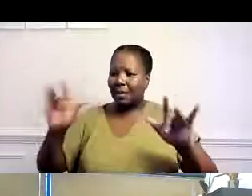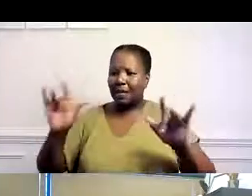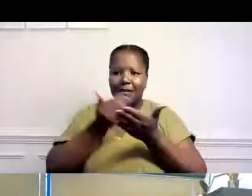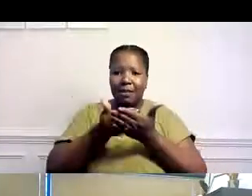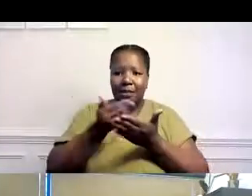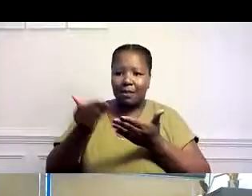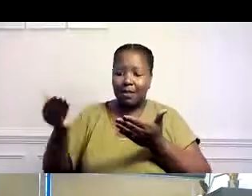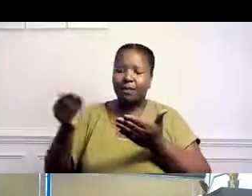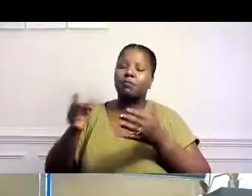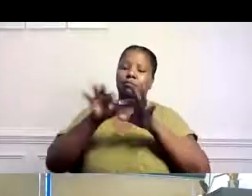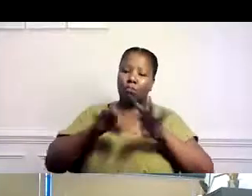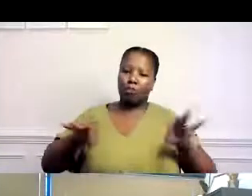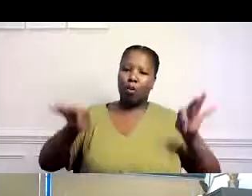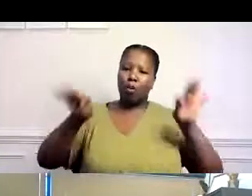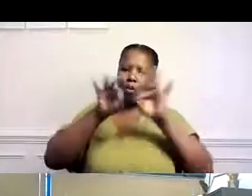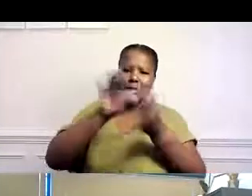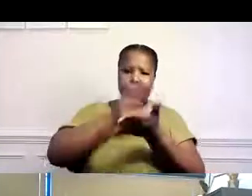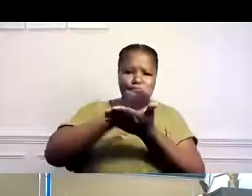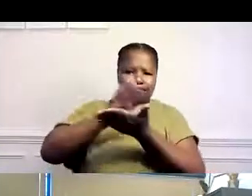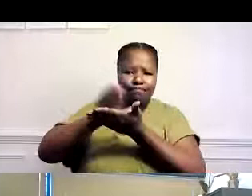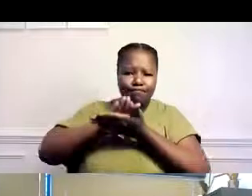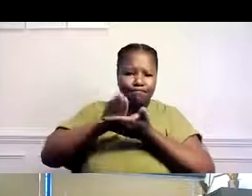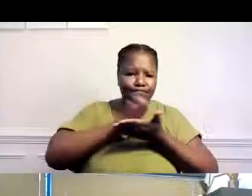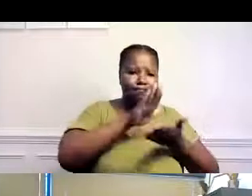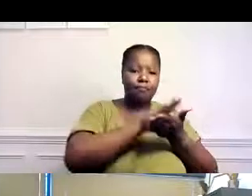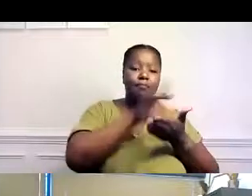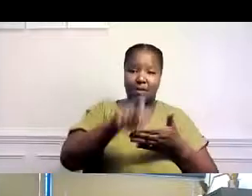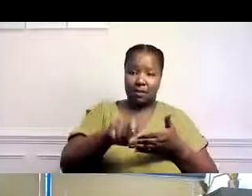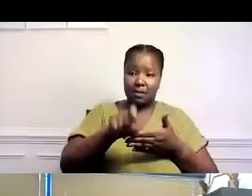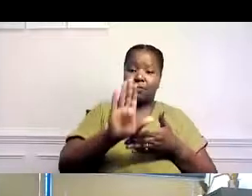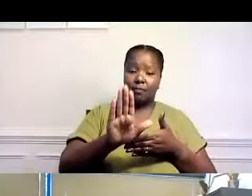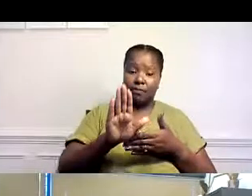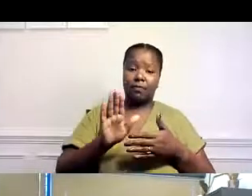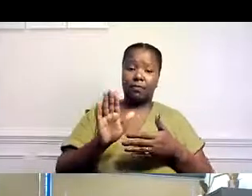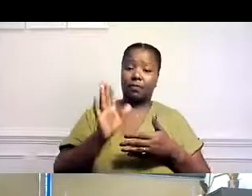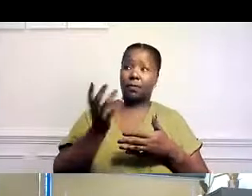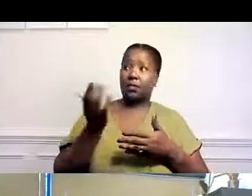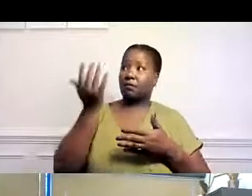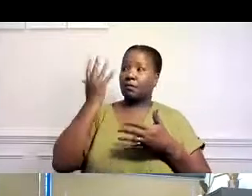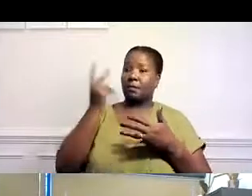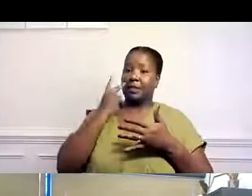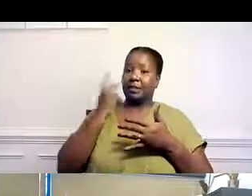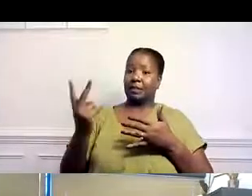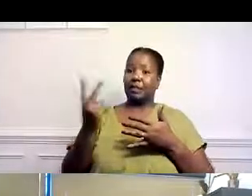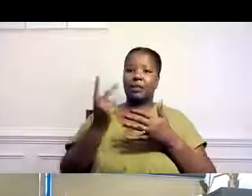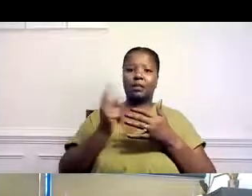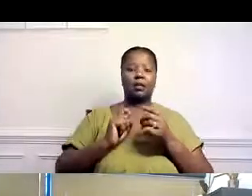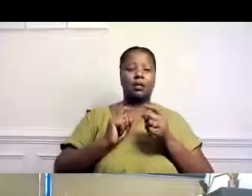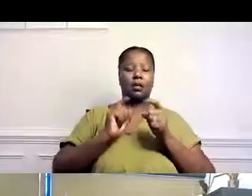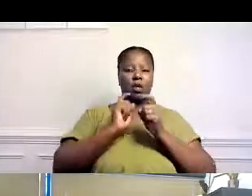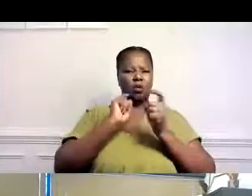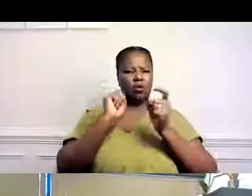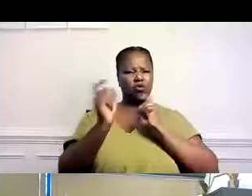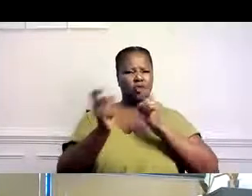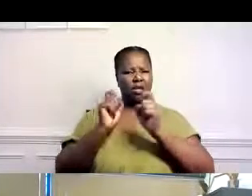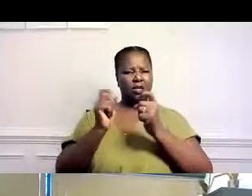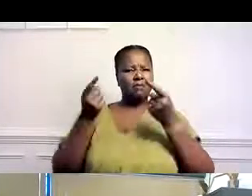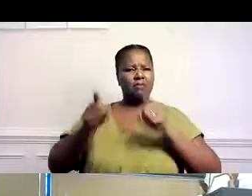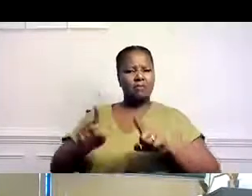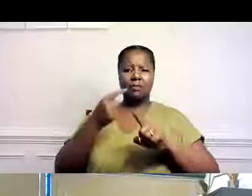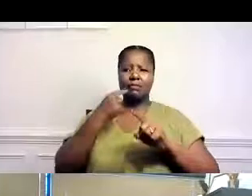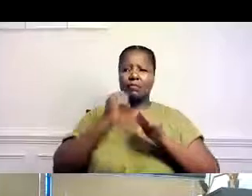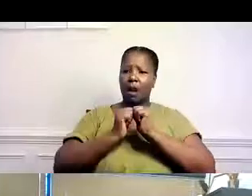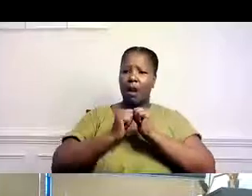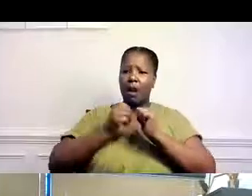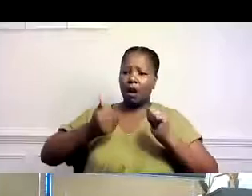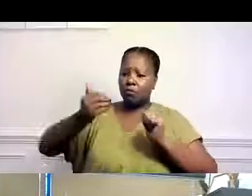segura? Pero también que no malucen esos artículos. Claro, es una cautela para tomar. Es requerir a